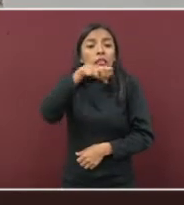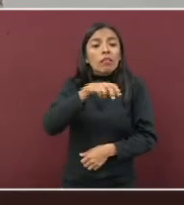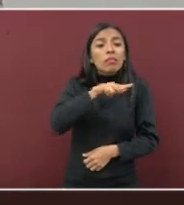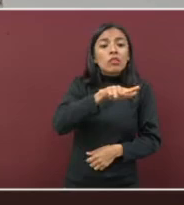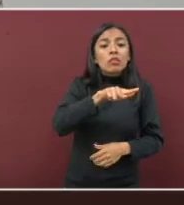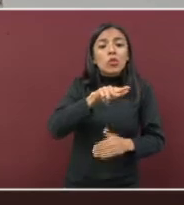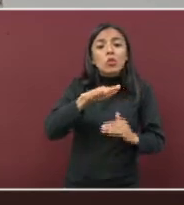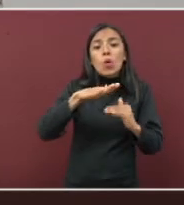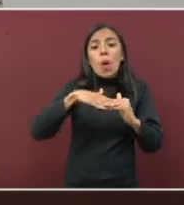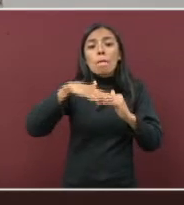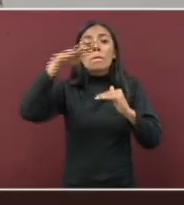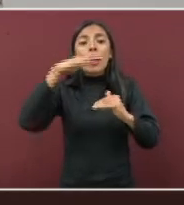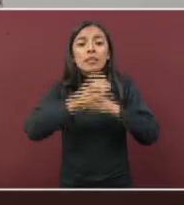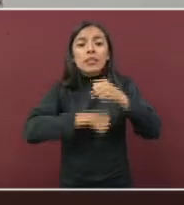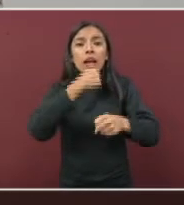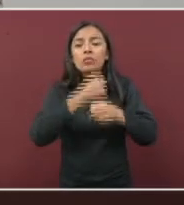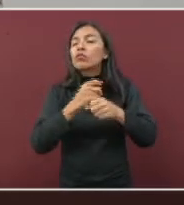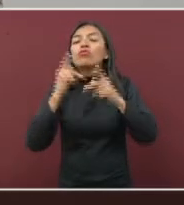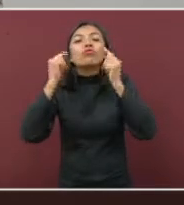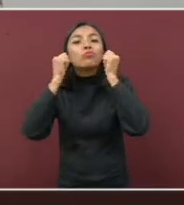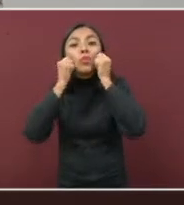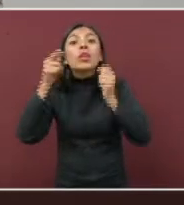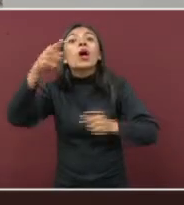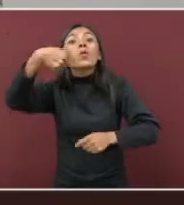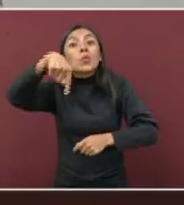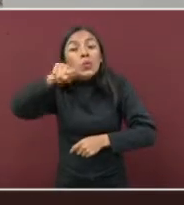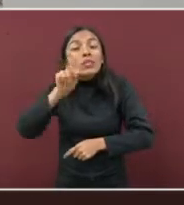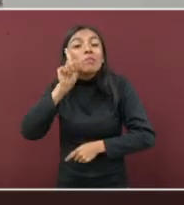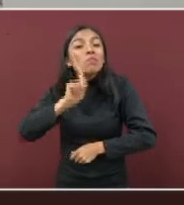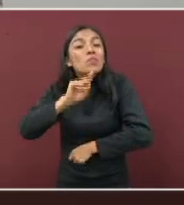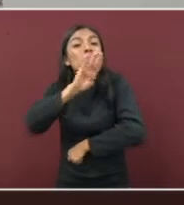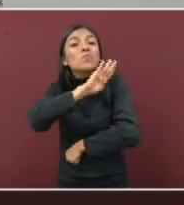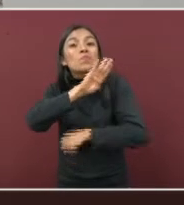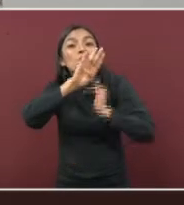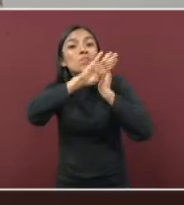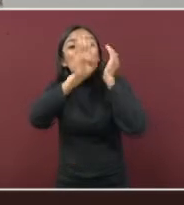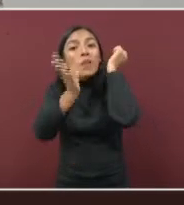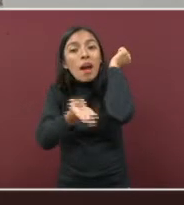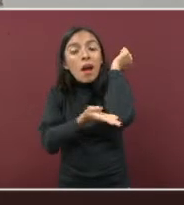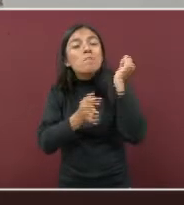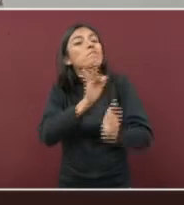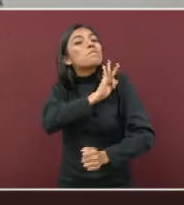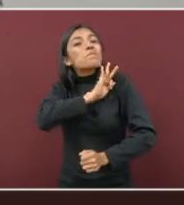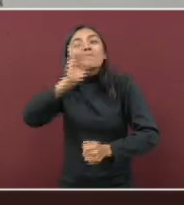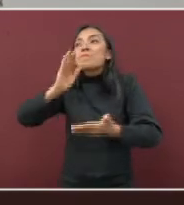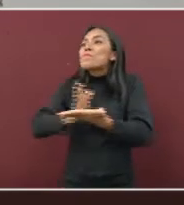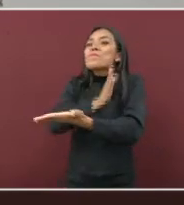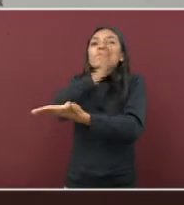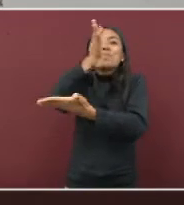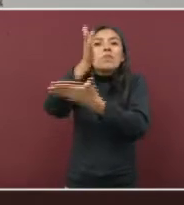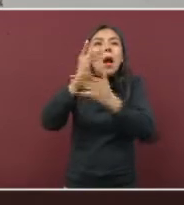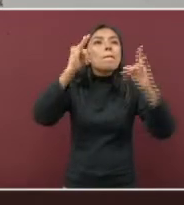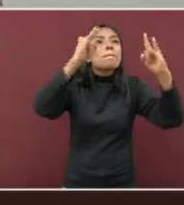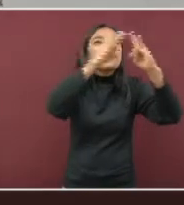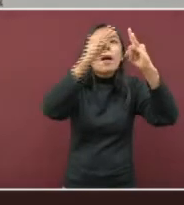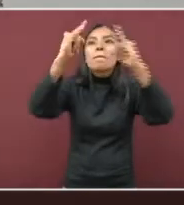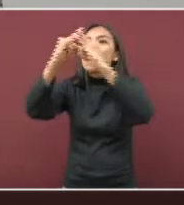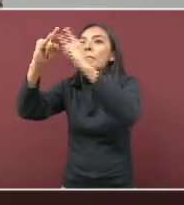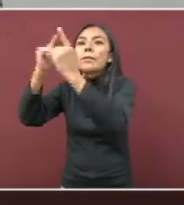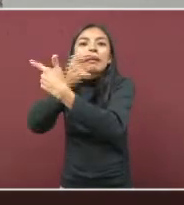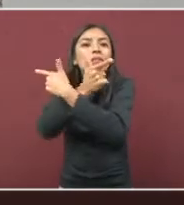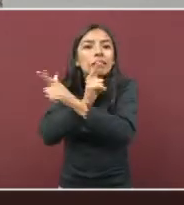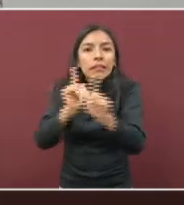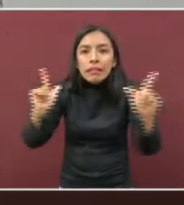ustedes, mujeres embarazadas, pueden acudir a cualquier módulo de vacunación que les quede más